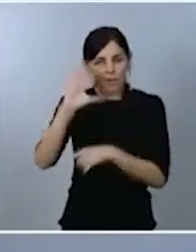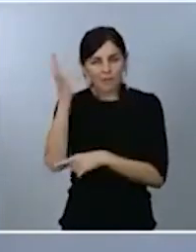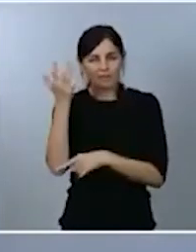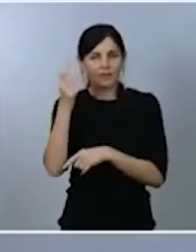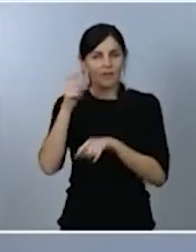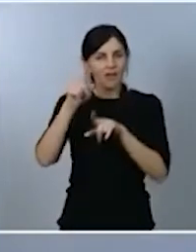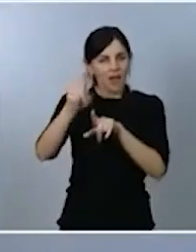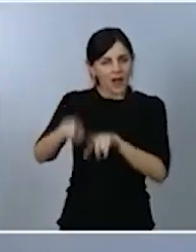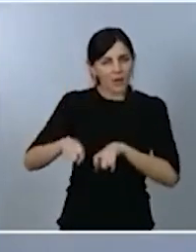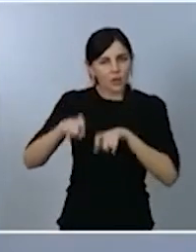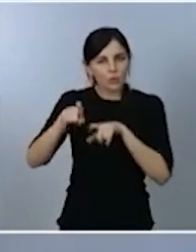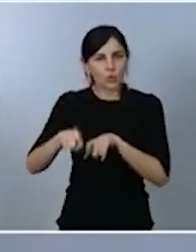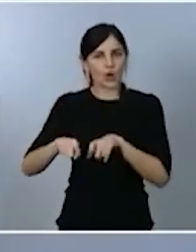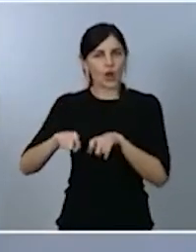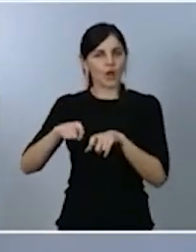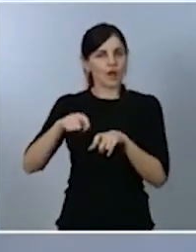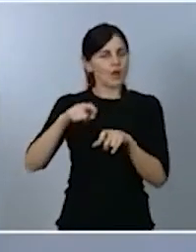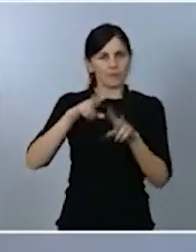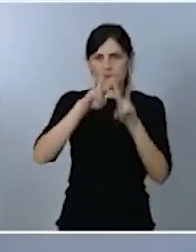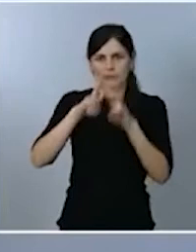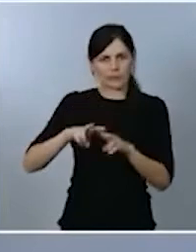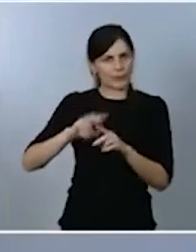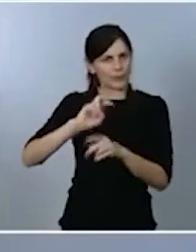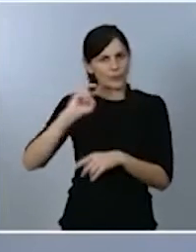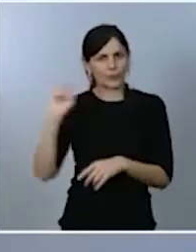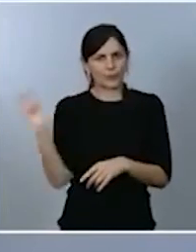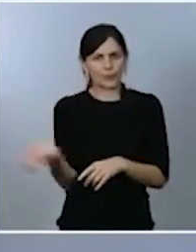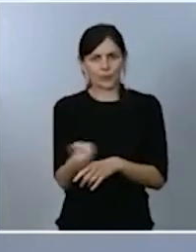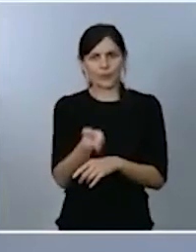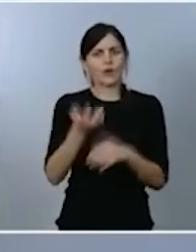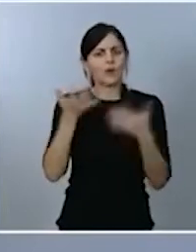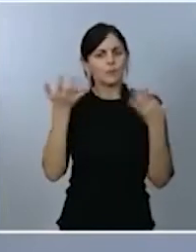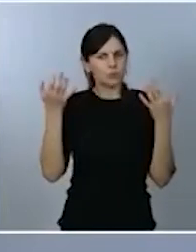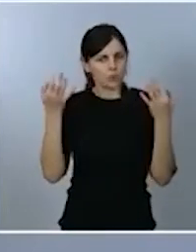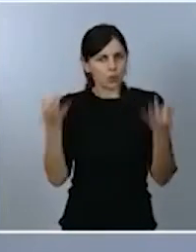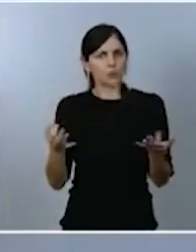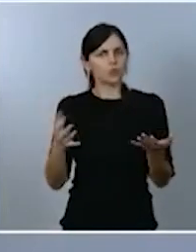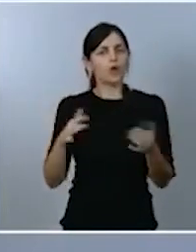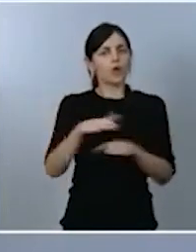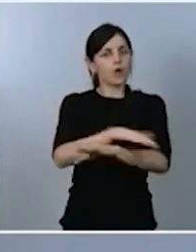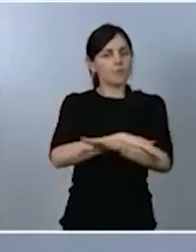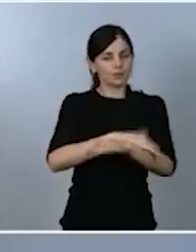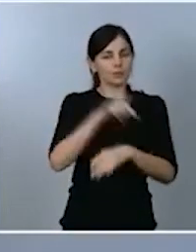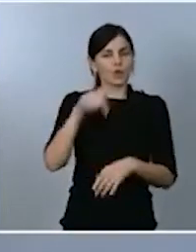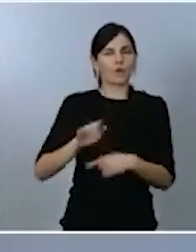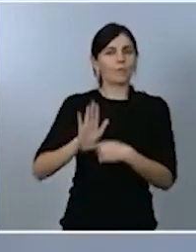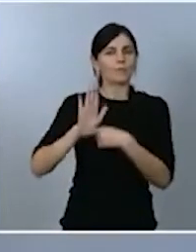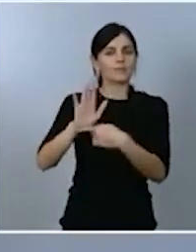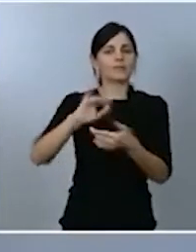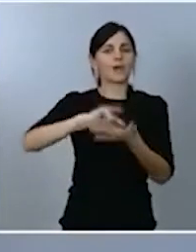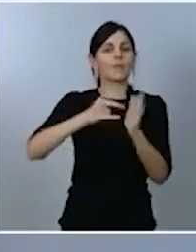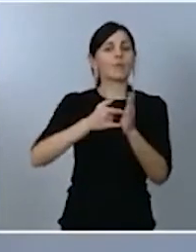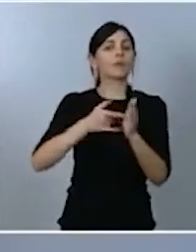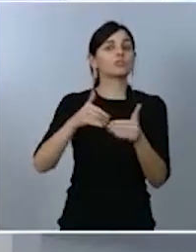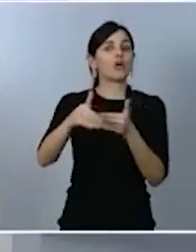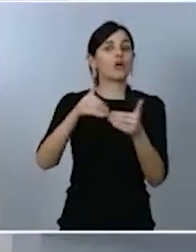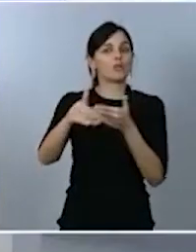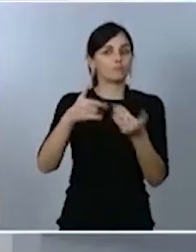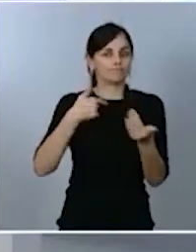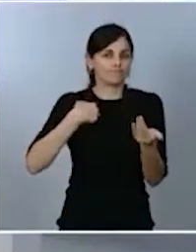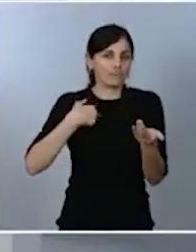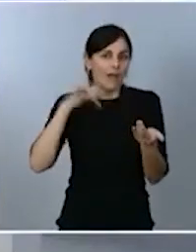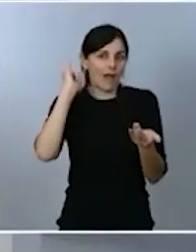muchas otras utilizaciones y, por eso, hemos hecho la presentación a los ministros para que sepan que van a tener esa herramienta a partir de ahora. Y, pues, nada más.